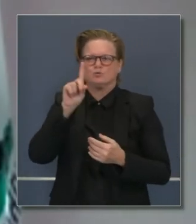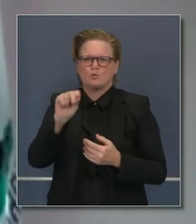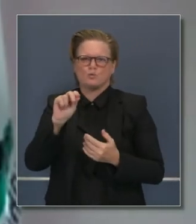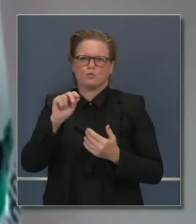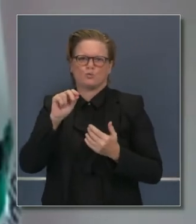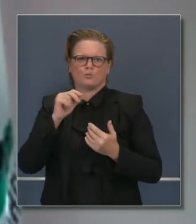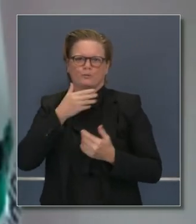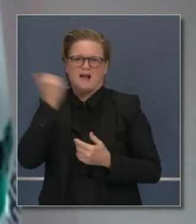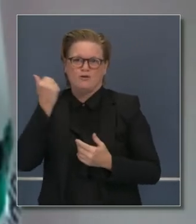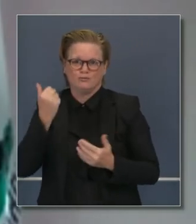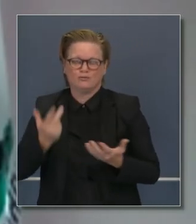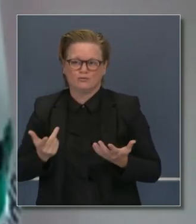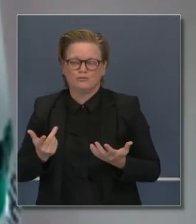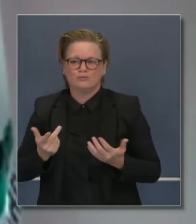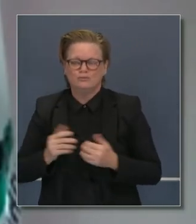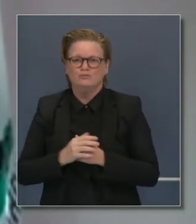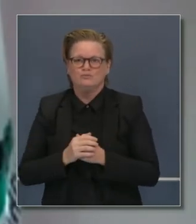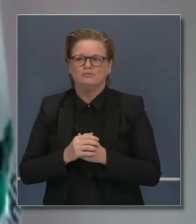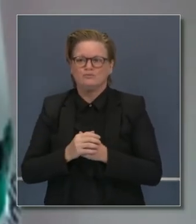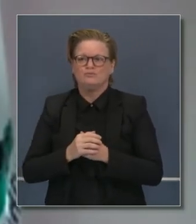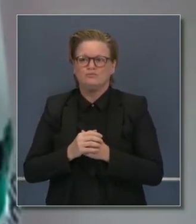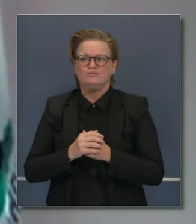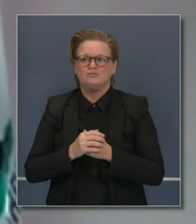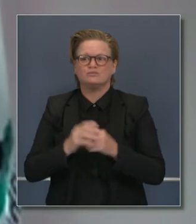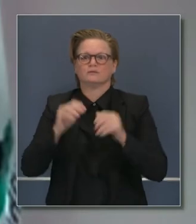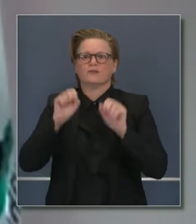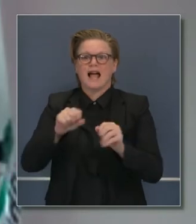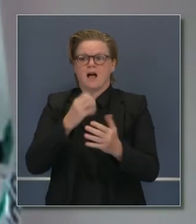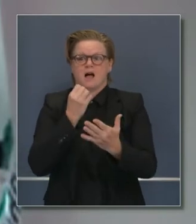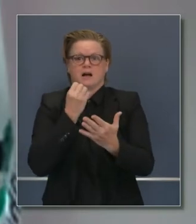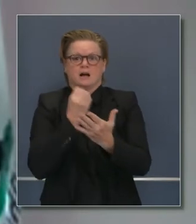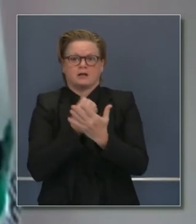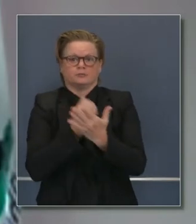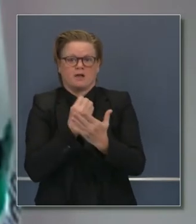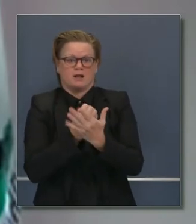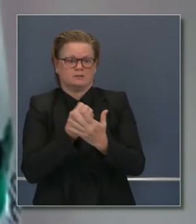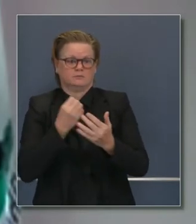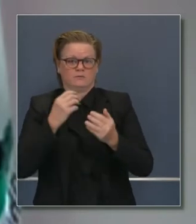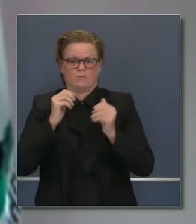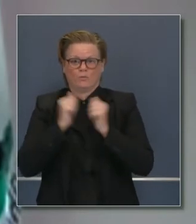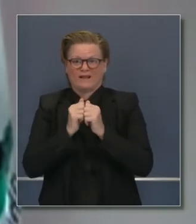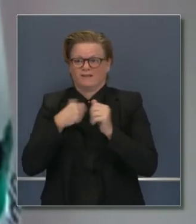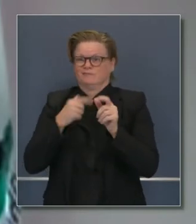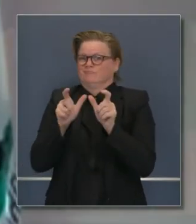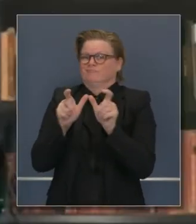Y la evidencia sí muestra que esta es una herramienta que puede lograr el éxito.